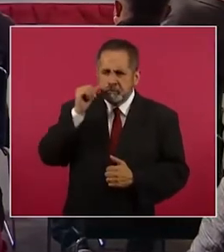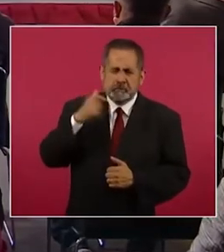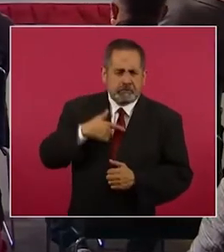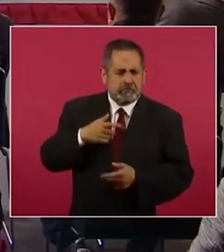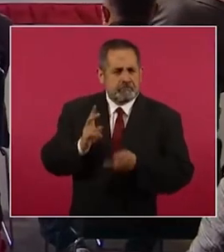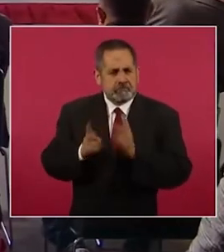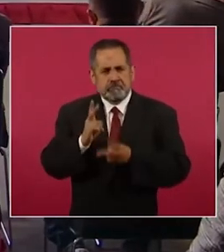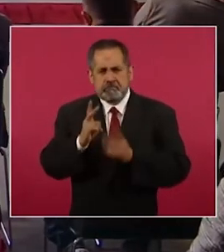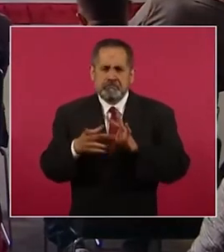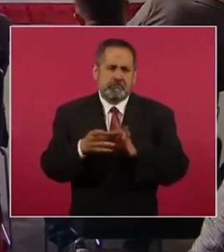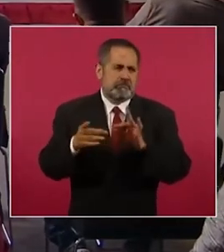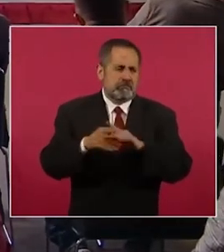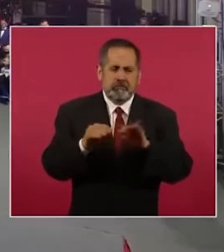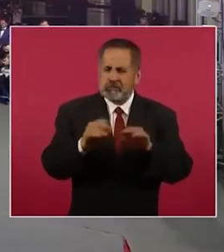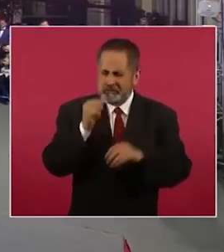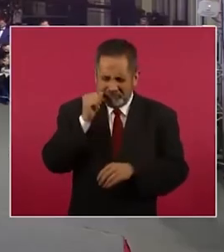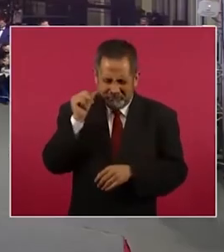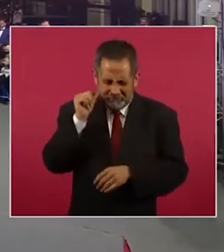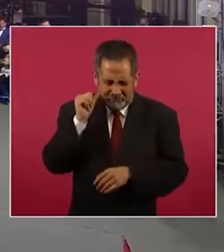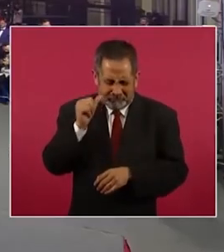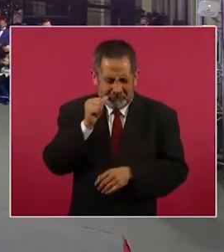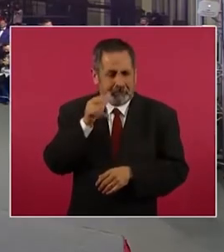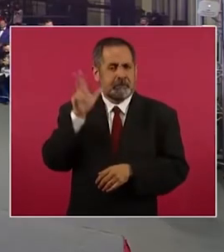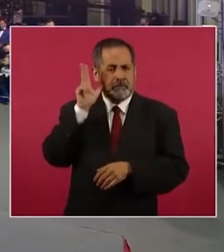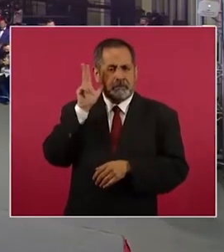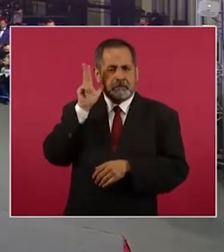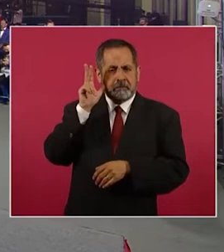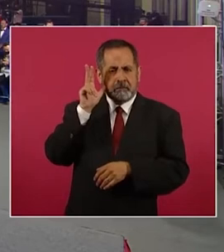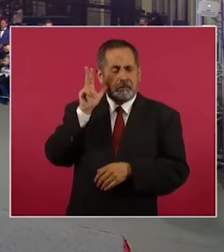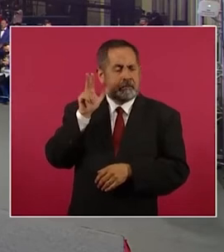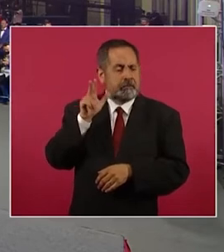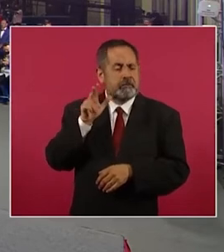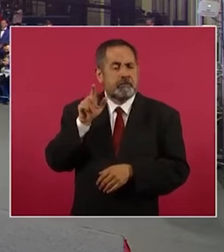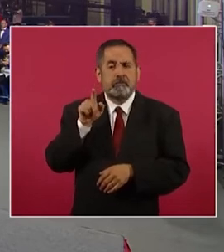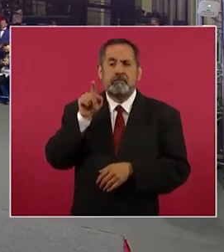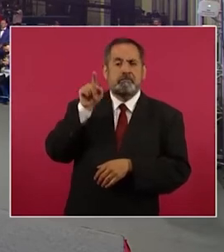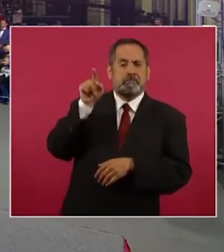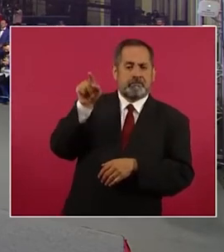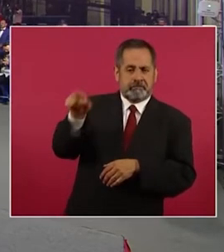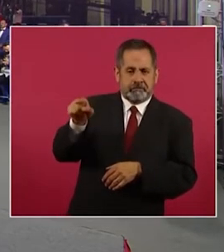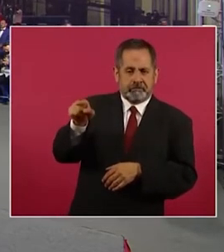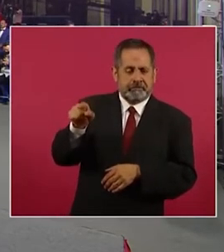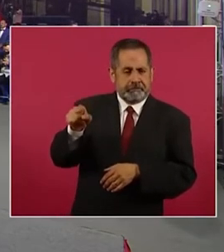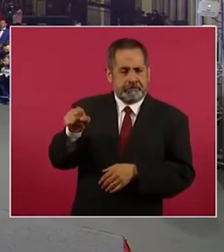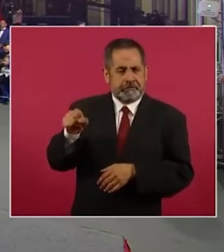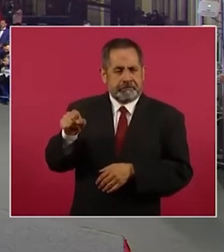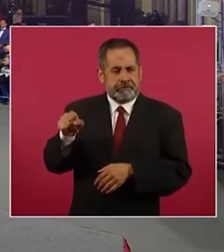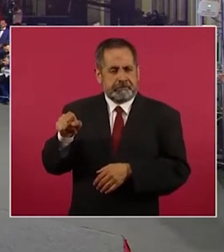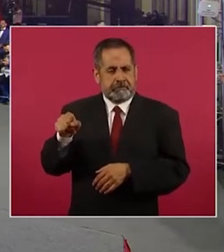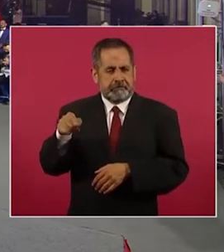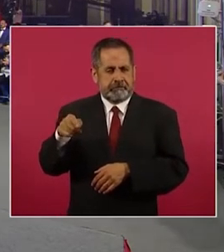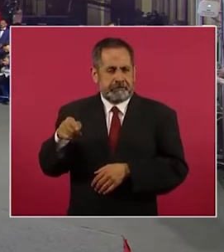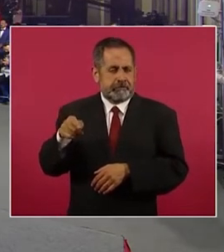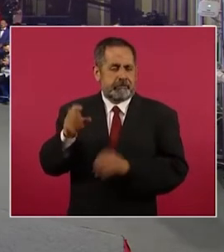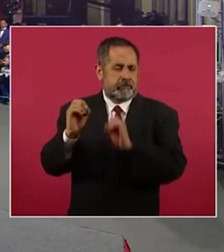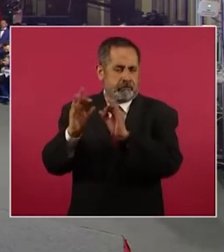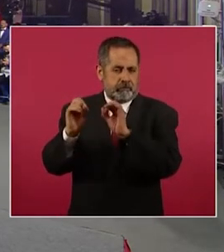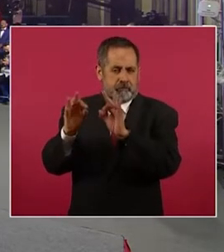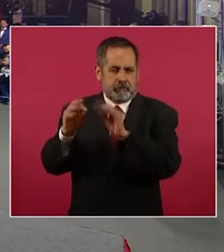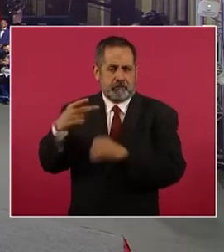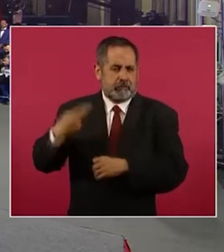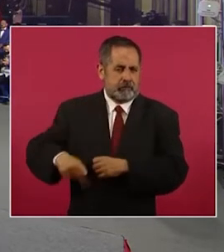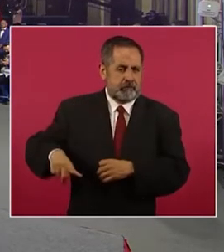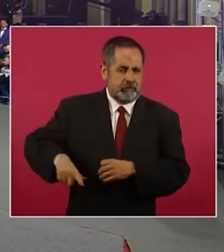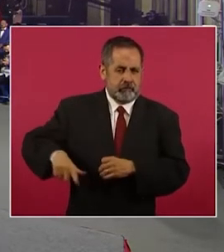yo Guantier que estuvimos en la ciudad de México en las oficinas